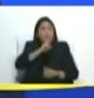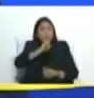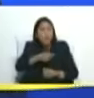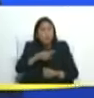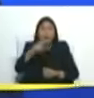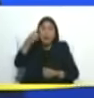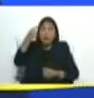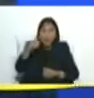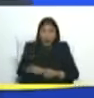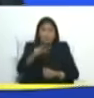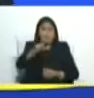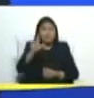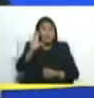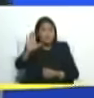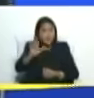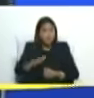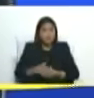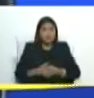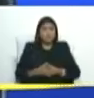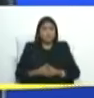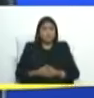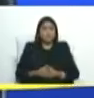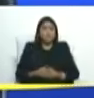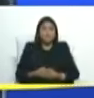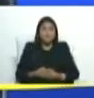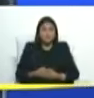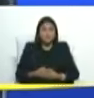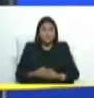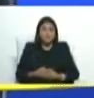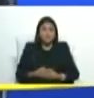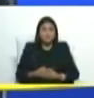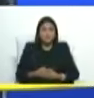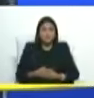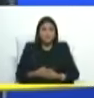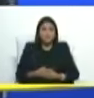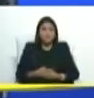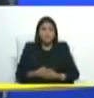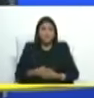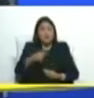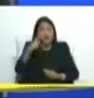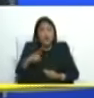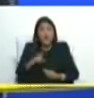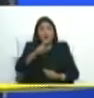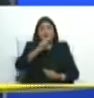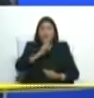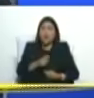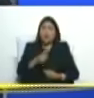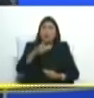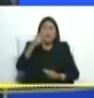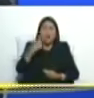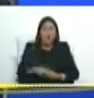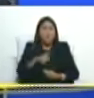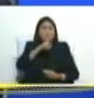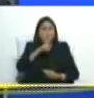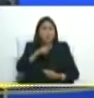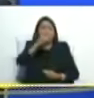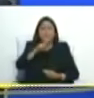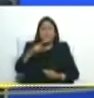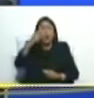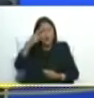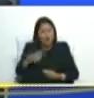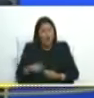odiadoras están ahí con su odio su derecho su deseo de venganza